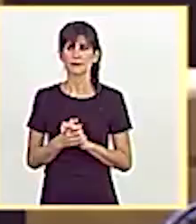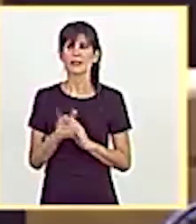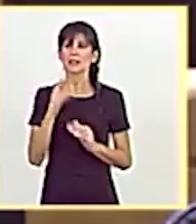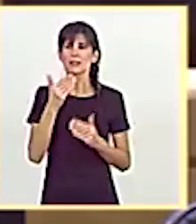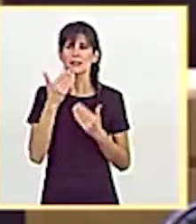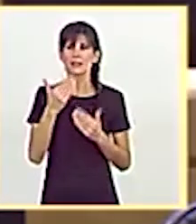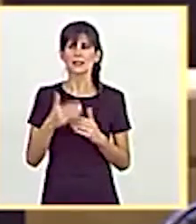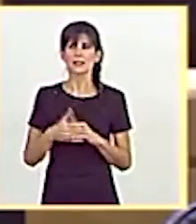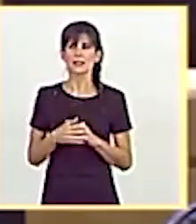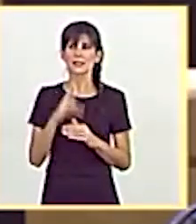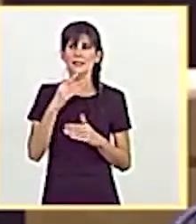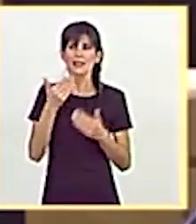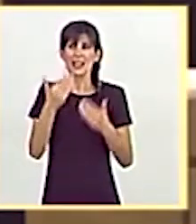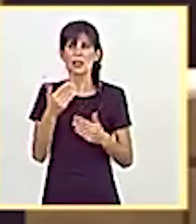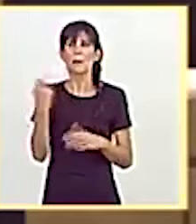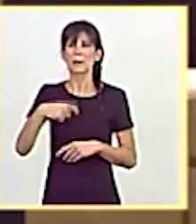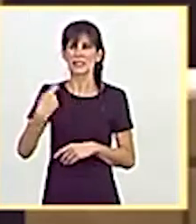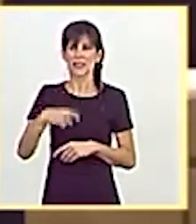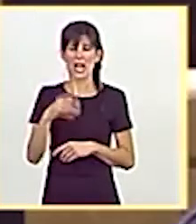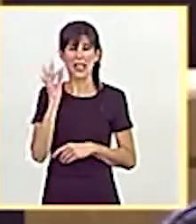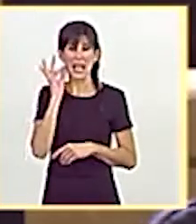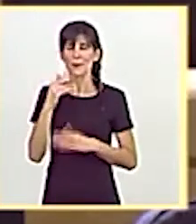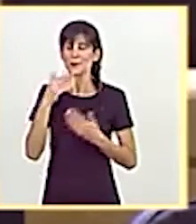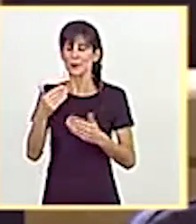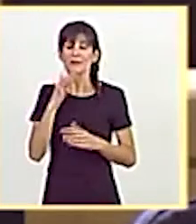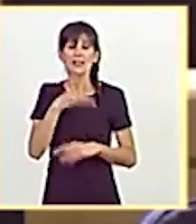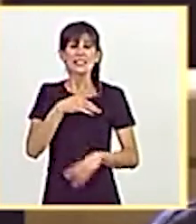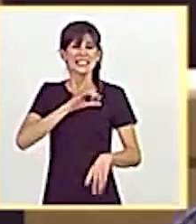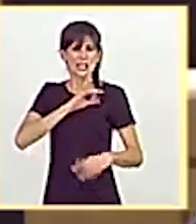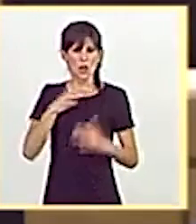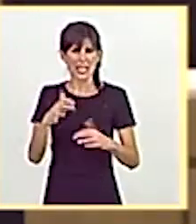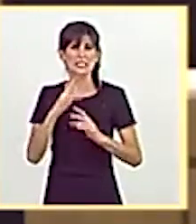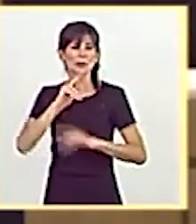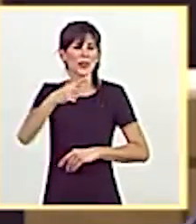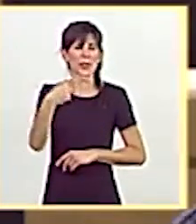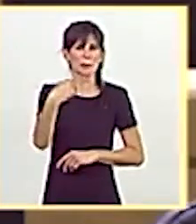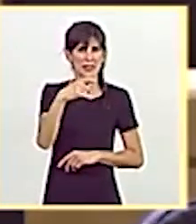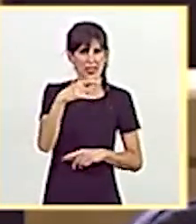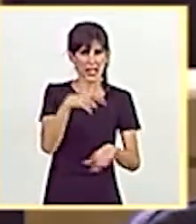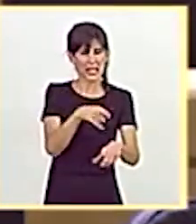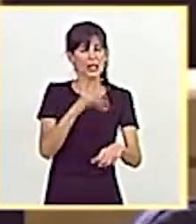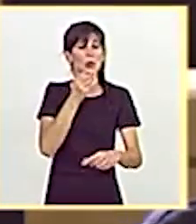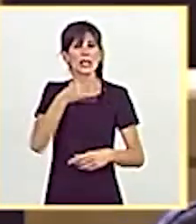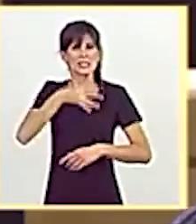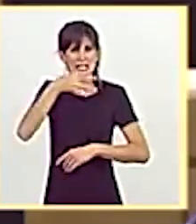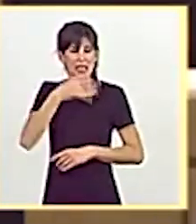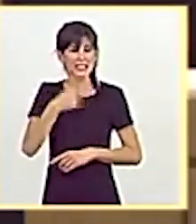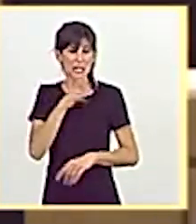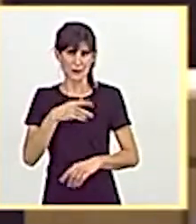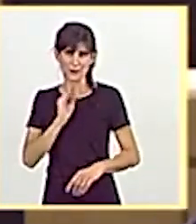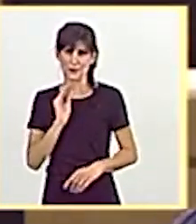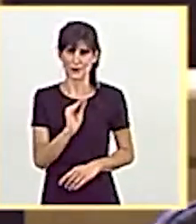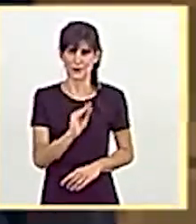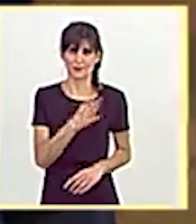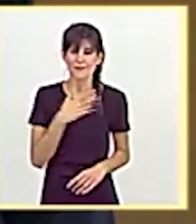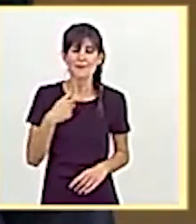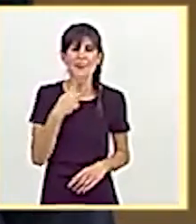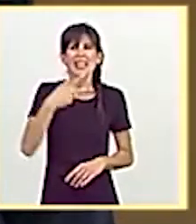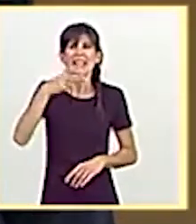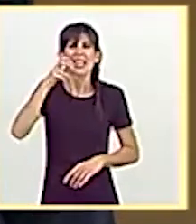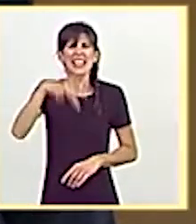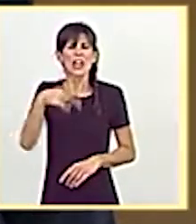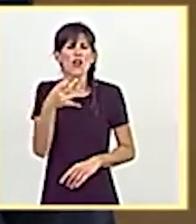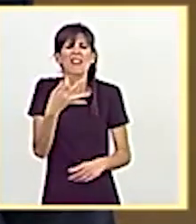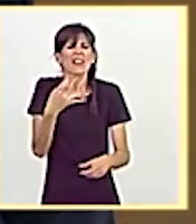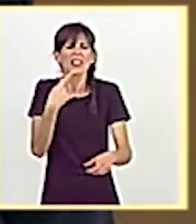Gracias, gracias, presidenta. Señorías, vicepresidente, buenas tardes. Le pregunto, ¿a quién o a qué